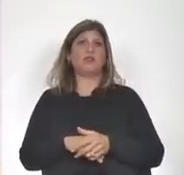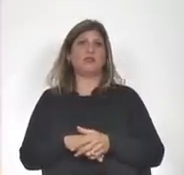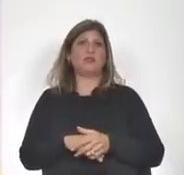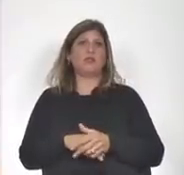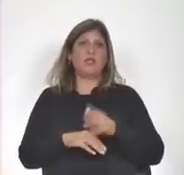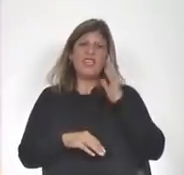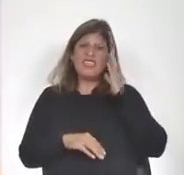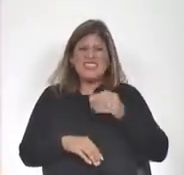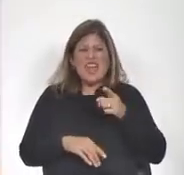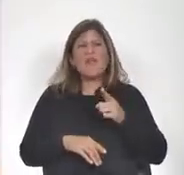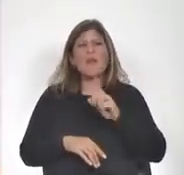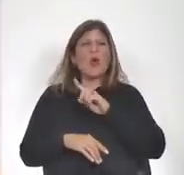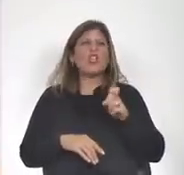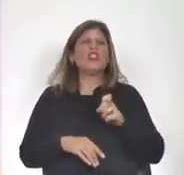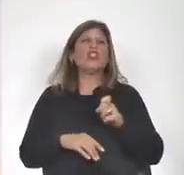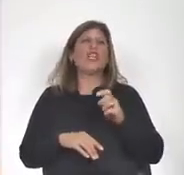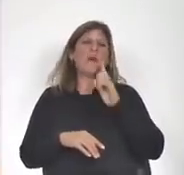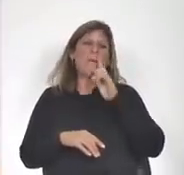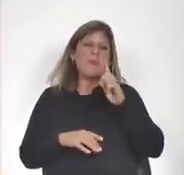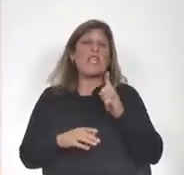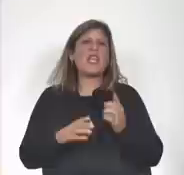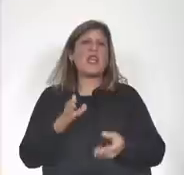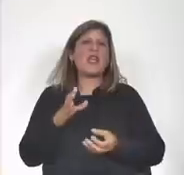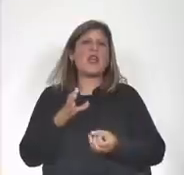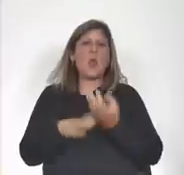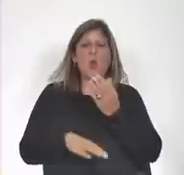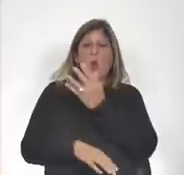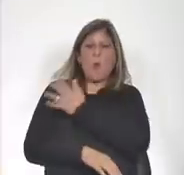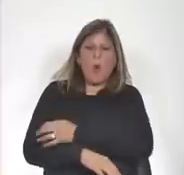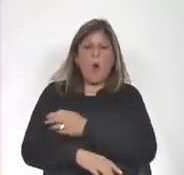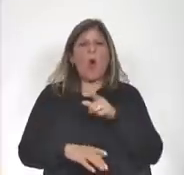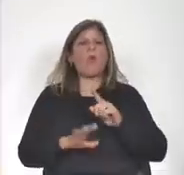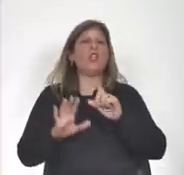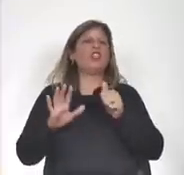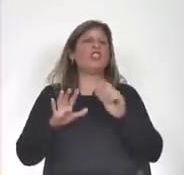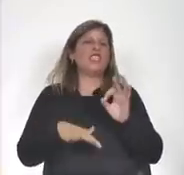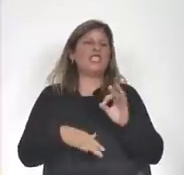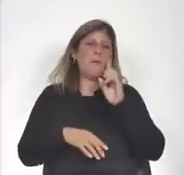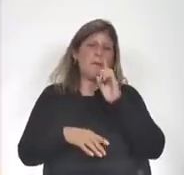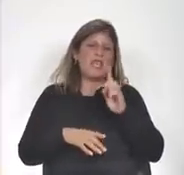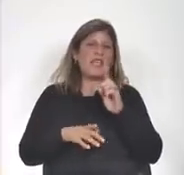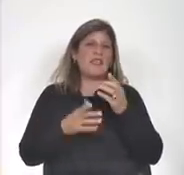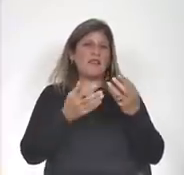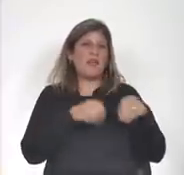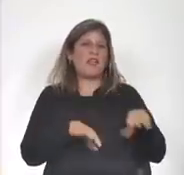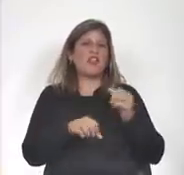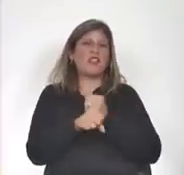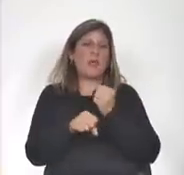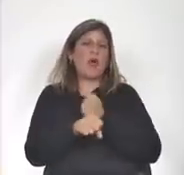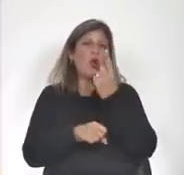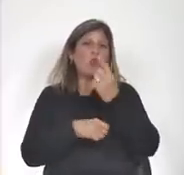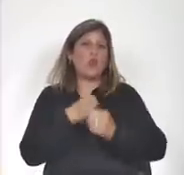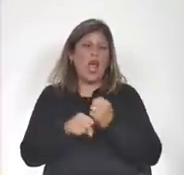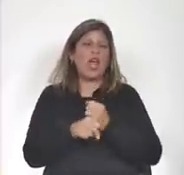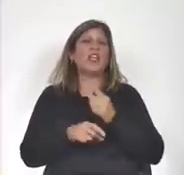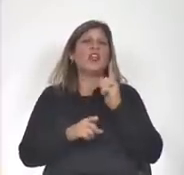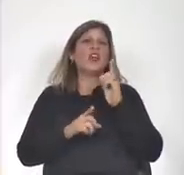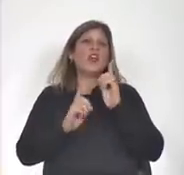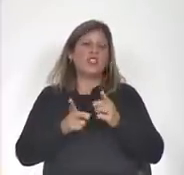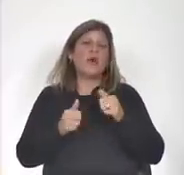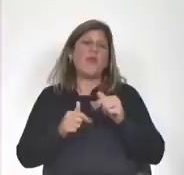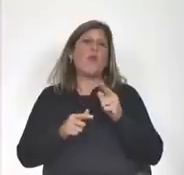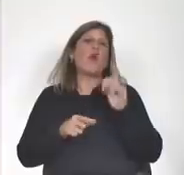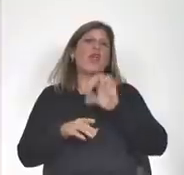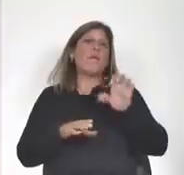Sabemos de los 100.000 pobres nuevos, sabemos de los 60.000 desempleados en un año, sabemos de las miles de pymes en problemas, sin